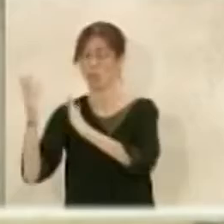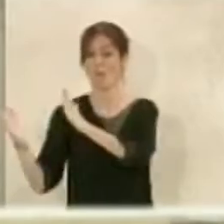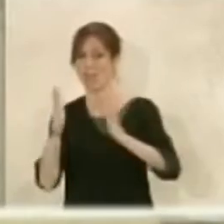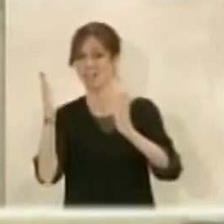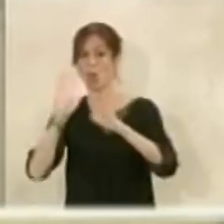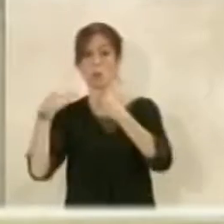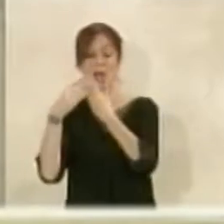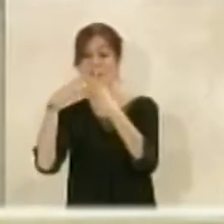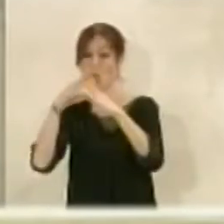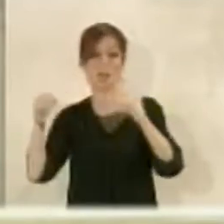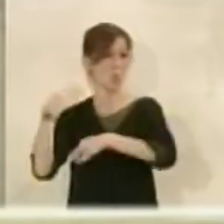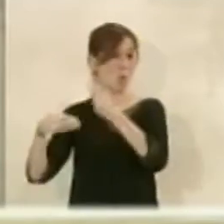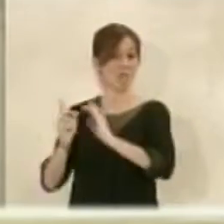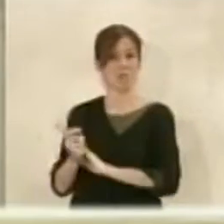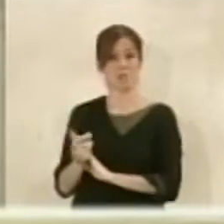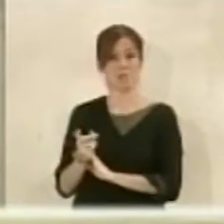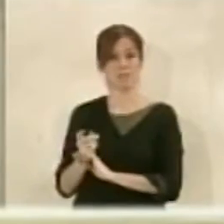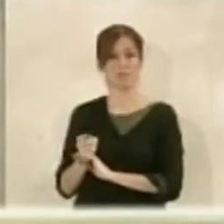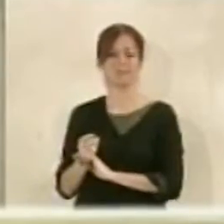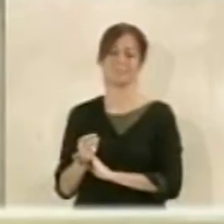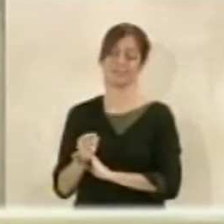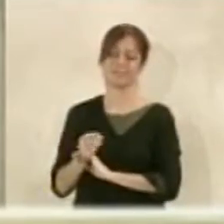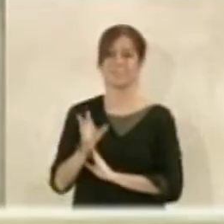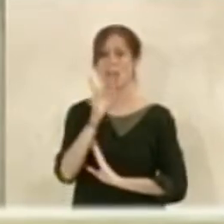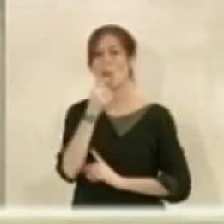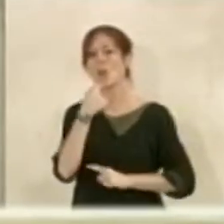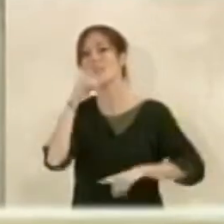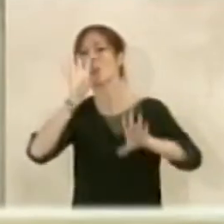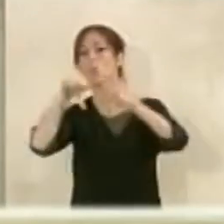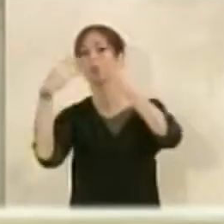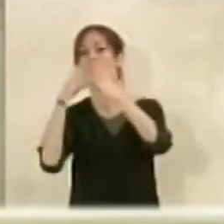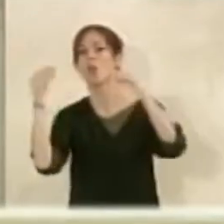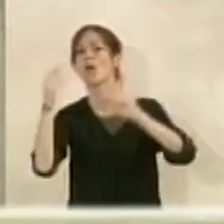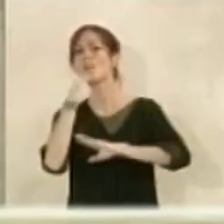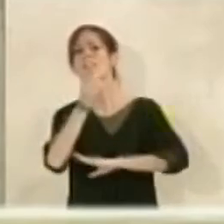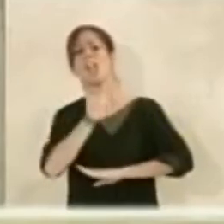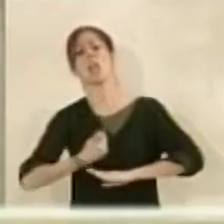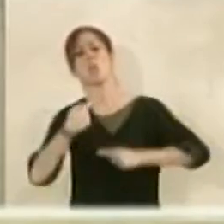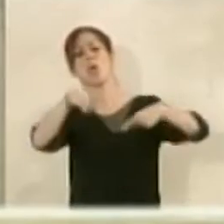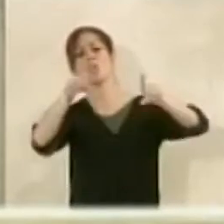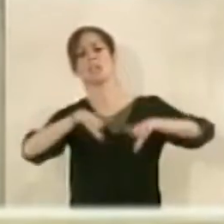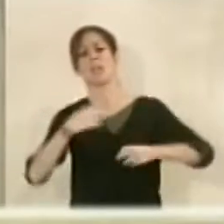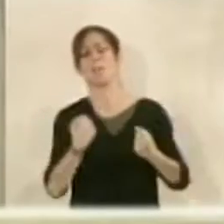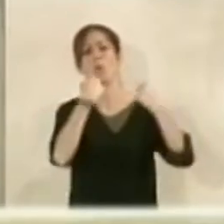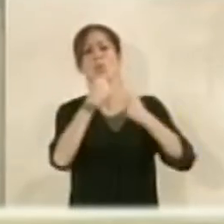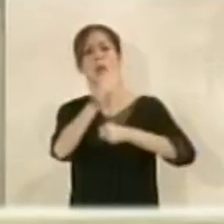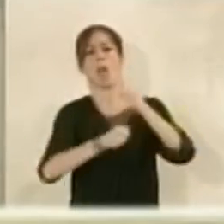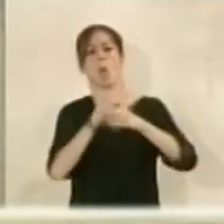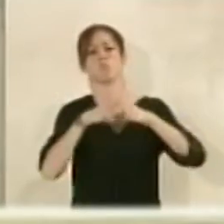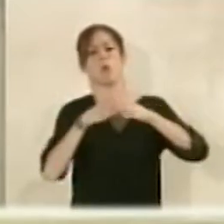fase no se ha hecho y ahora dice la propia Junta de Andalucía que eso es el propietario que es la autoridad portuaria